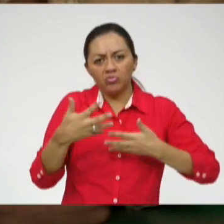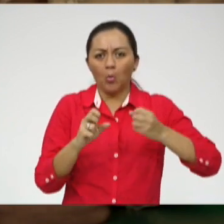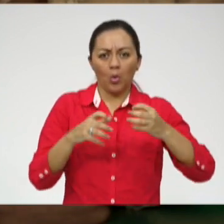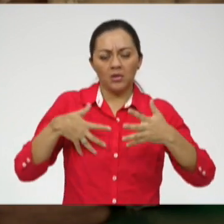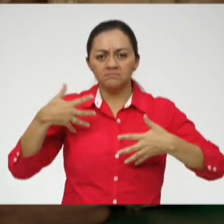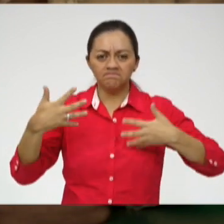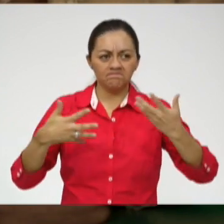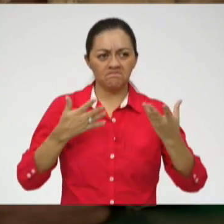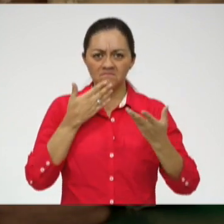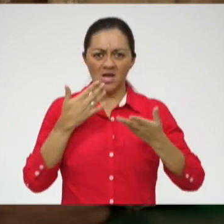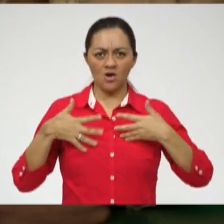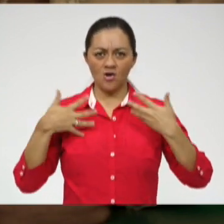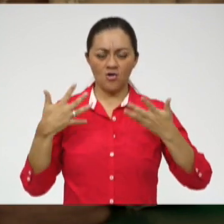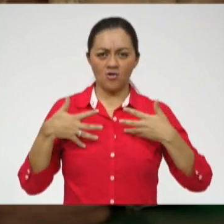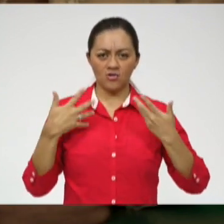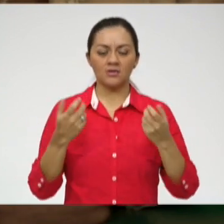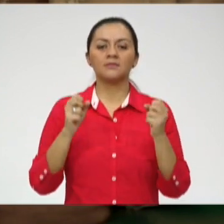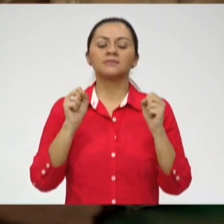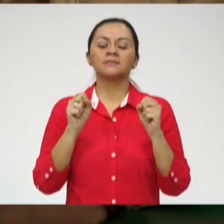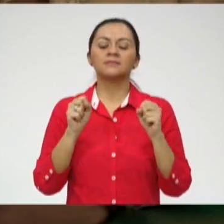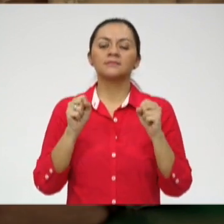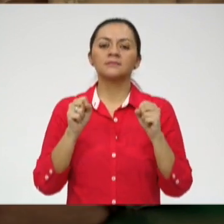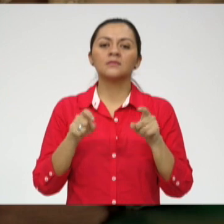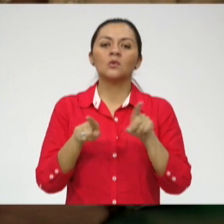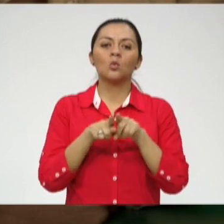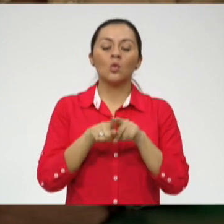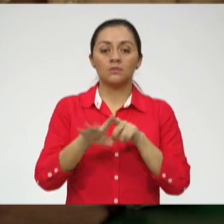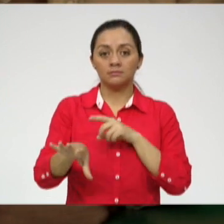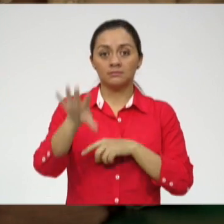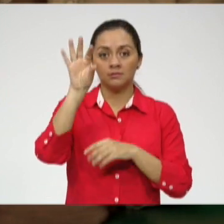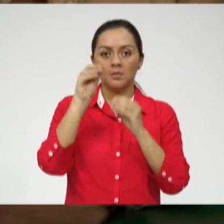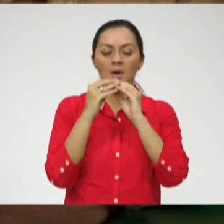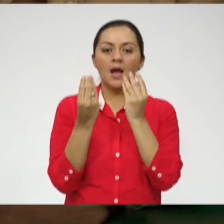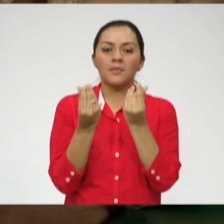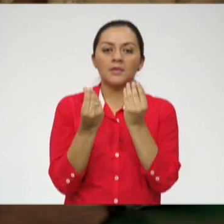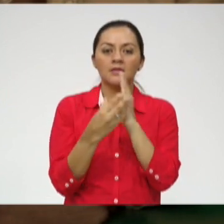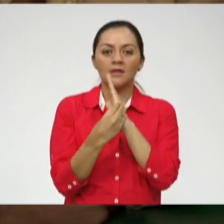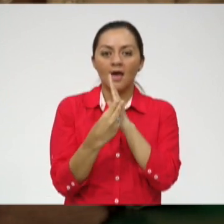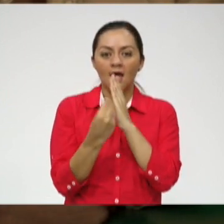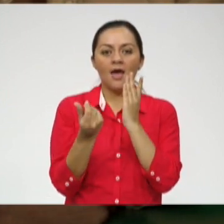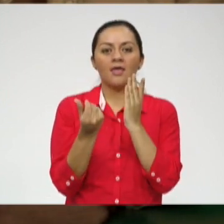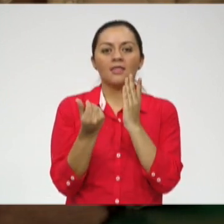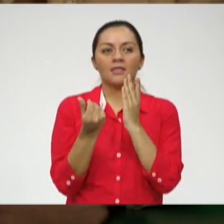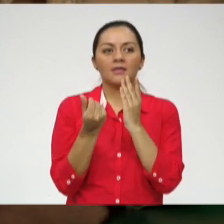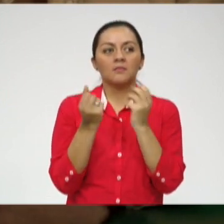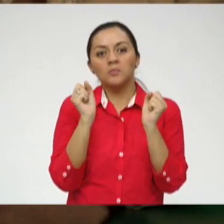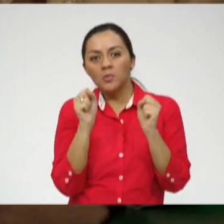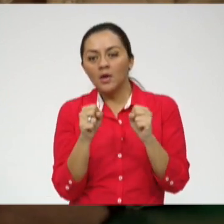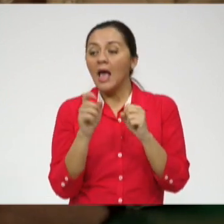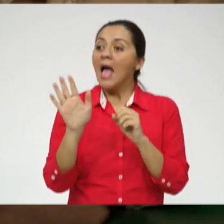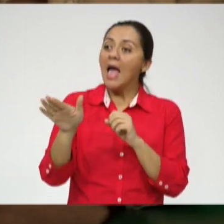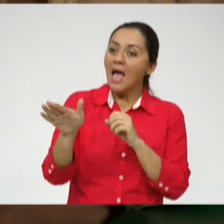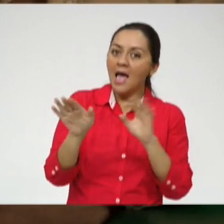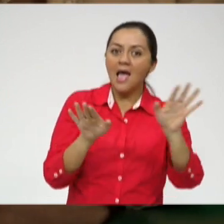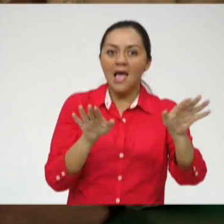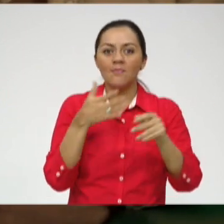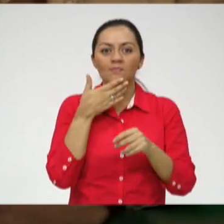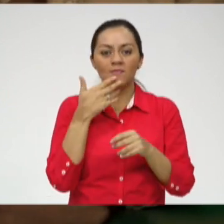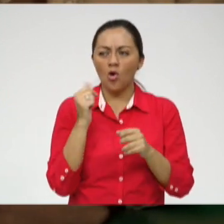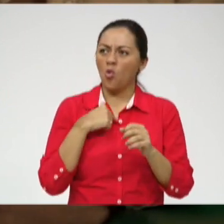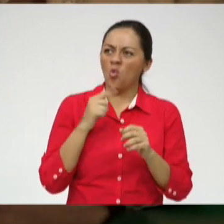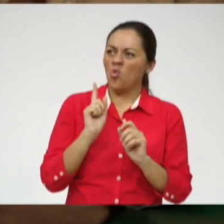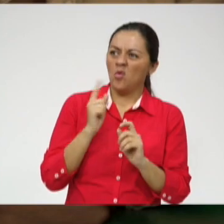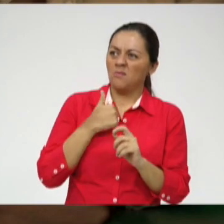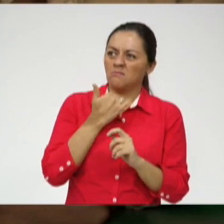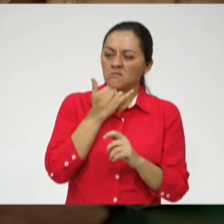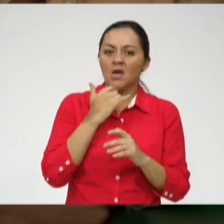y como que uno tiene, o sea, uno descubre habilidades, destrezas, virtudes. Entonces por eso es bueno, sea, influye